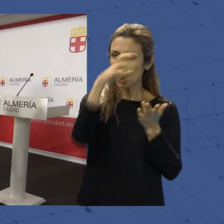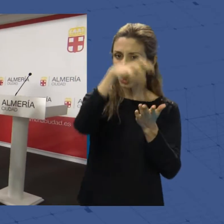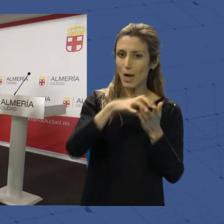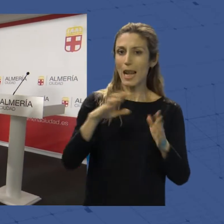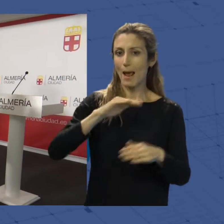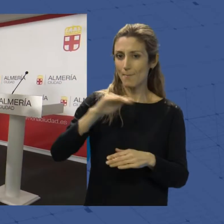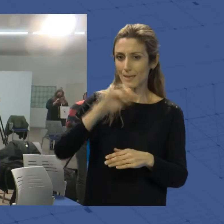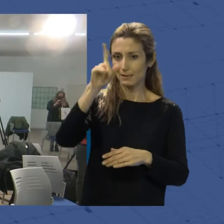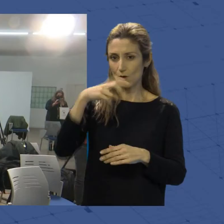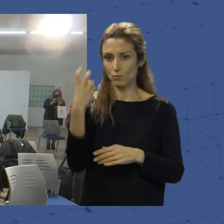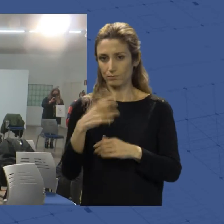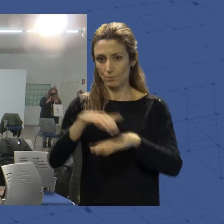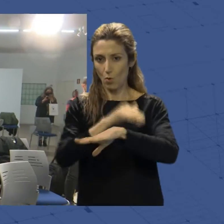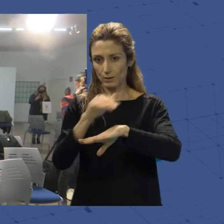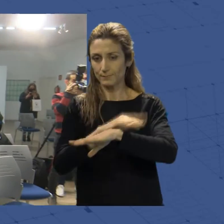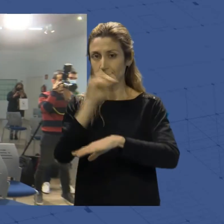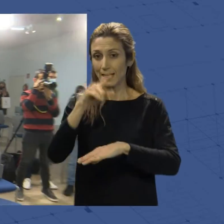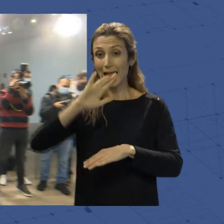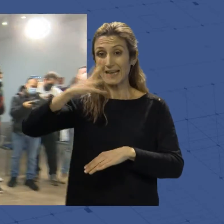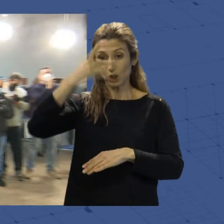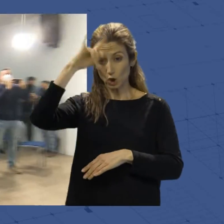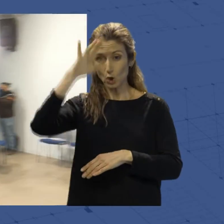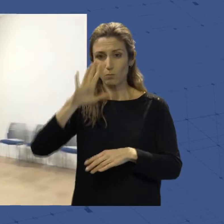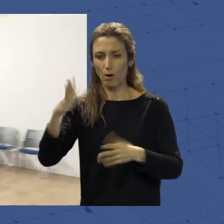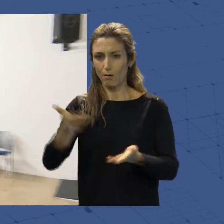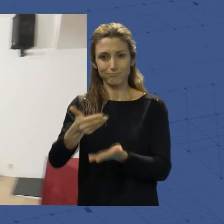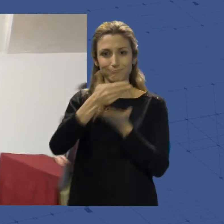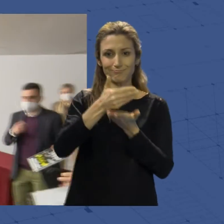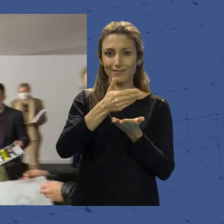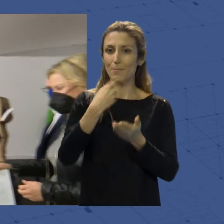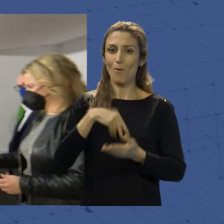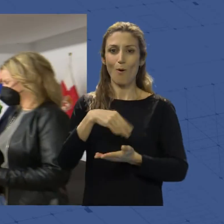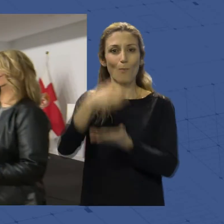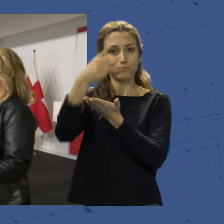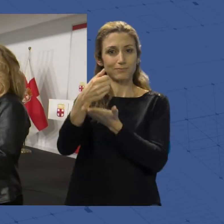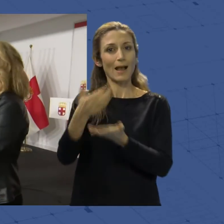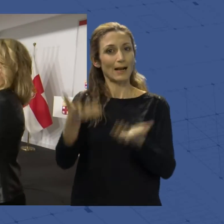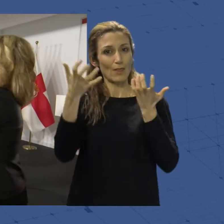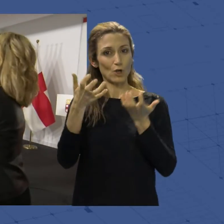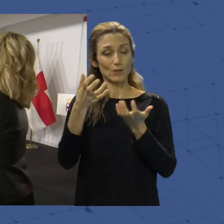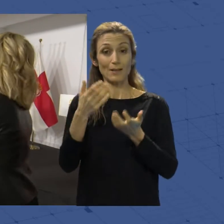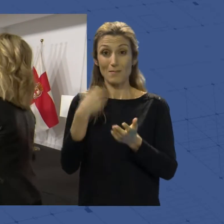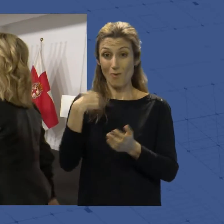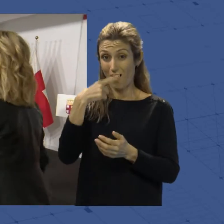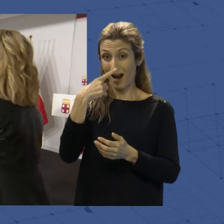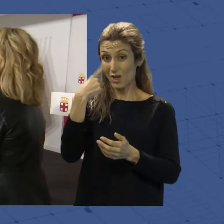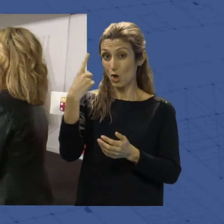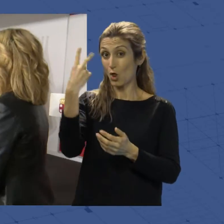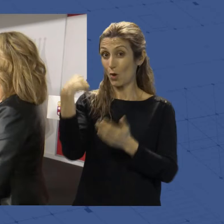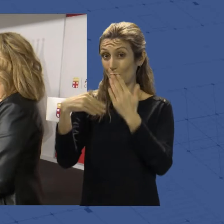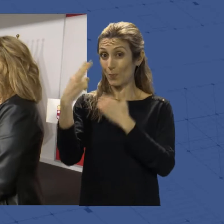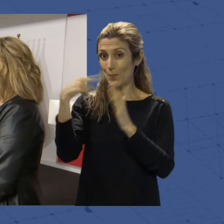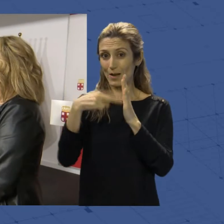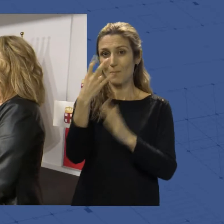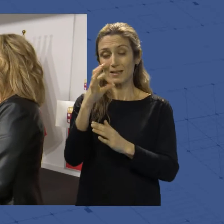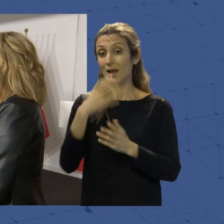Las Botas. Además, el quinto toro ha recogido el galardón que lo acredita como ganador de la edición de 2020 y que no pudo entregarse por la